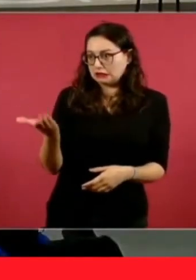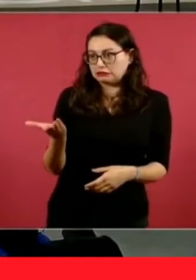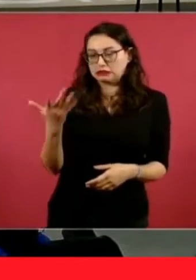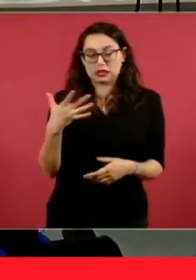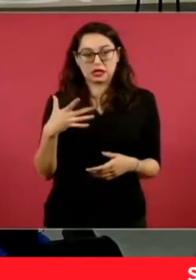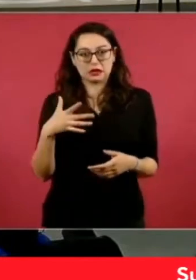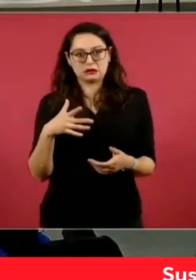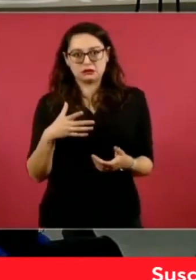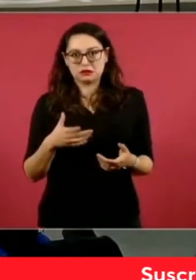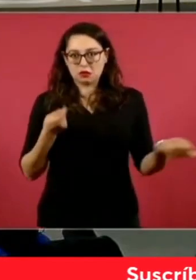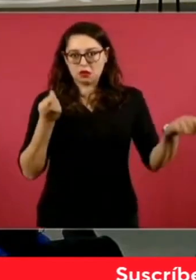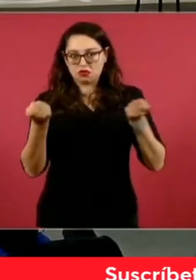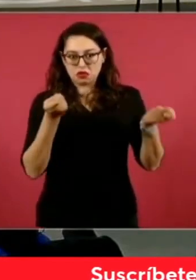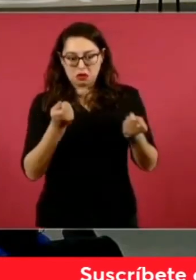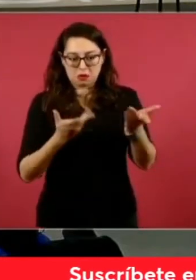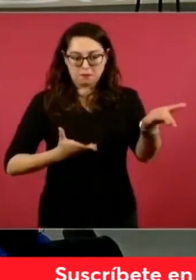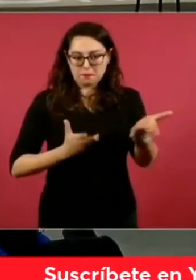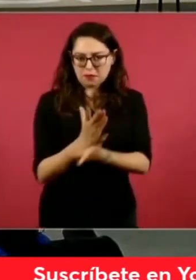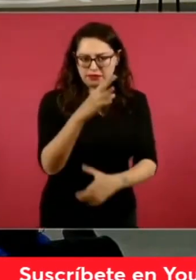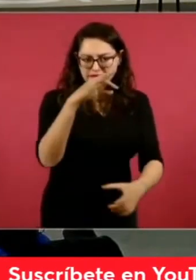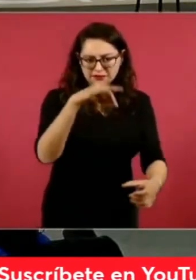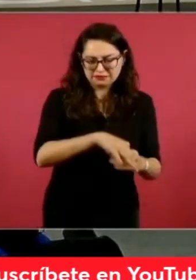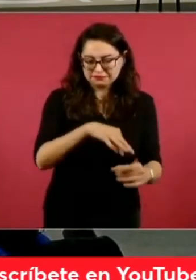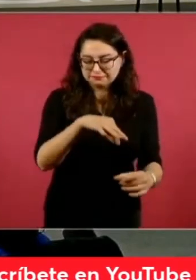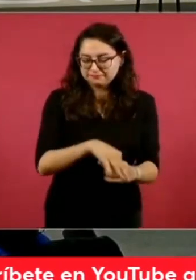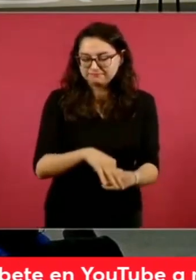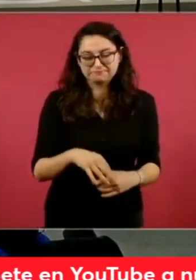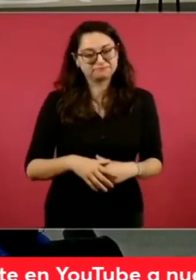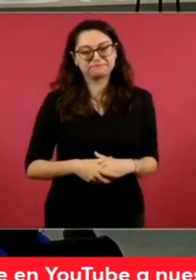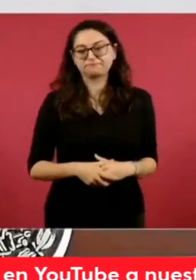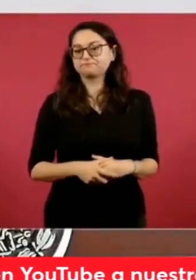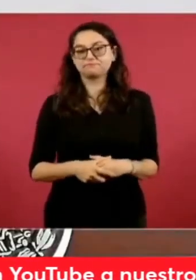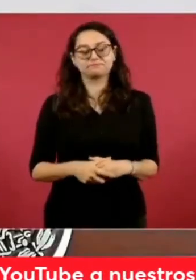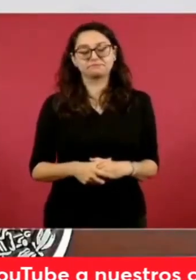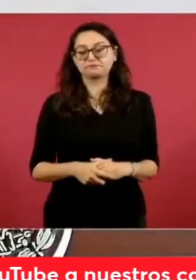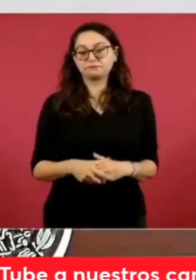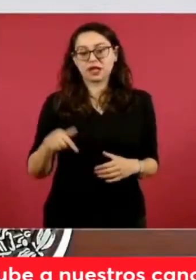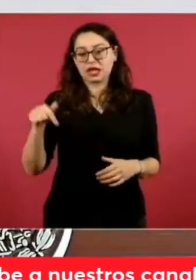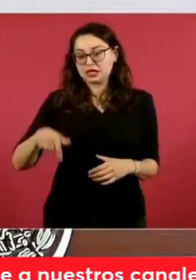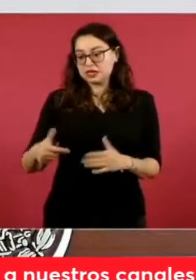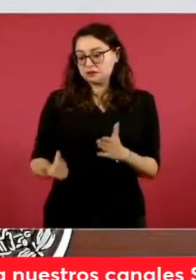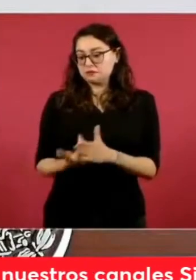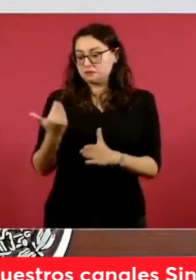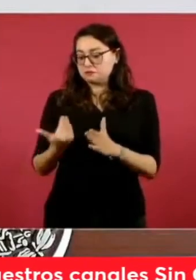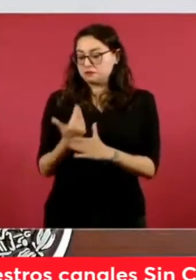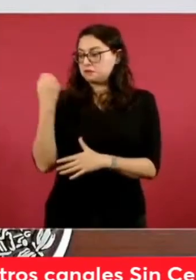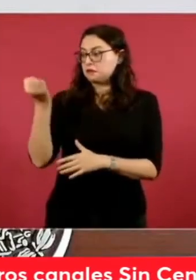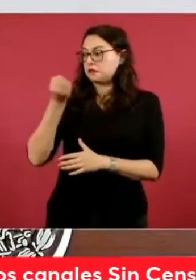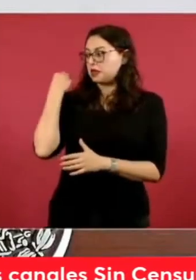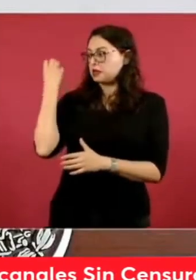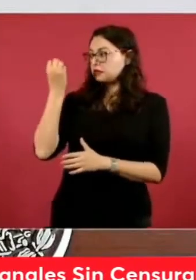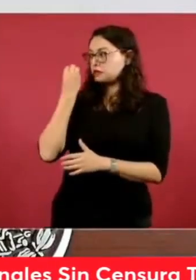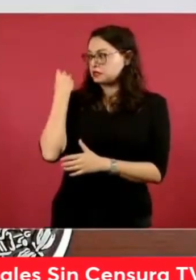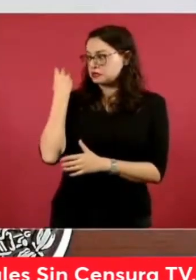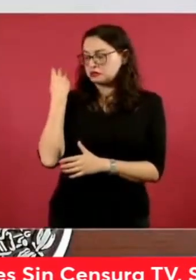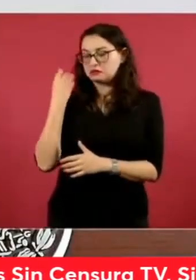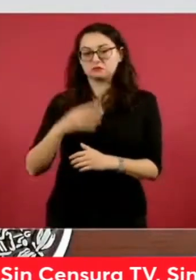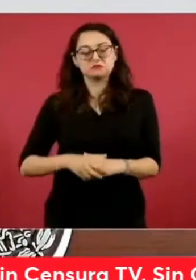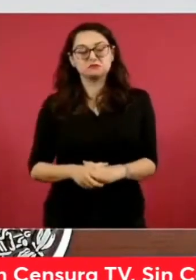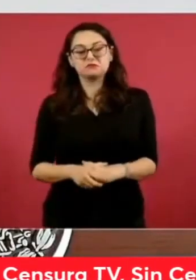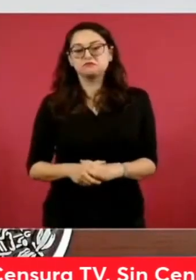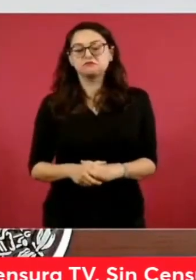Federal, es decir, del presidente de la República, a través de las conferencias matutinas, ya que si bien en